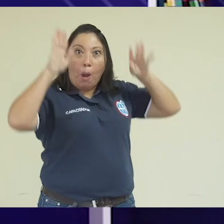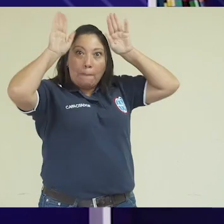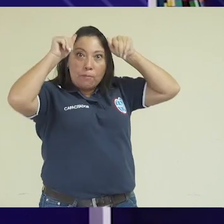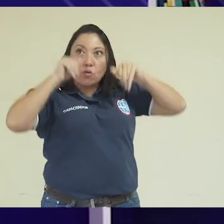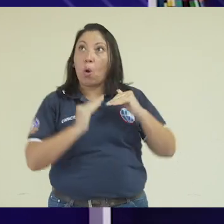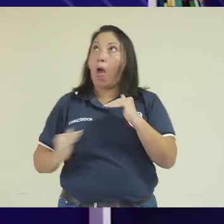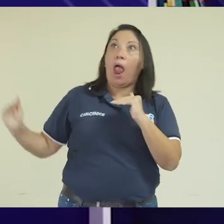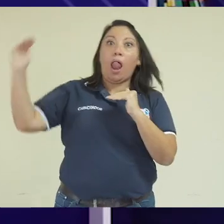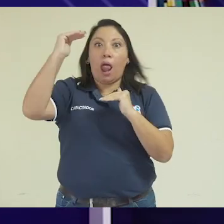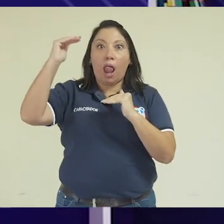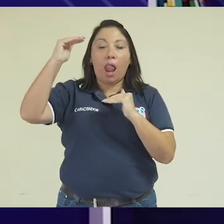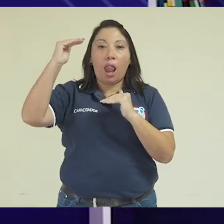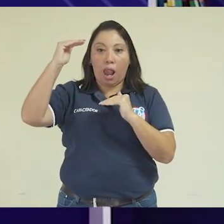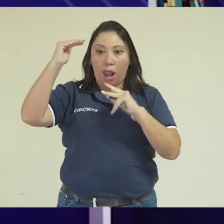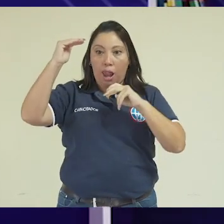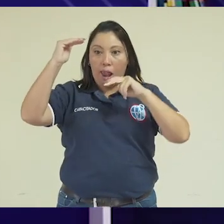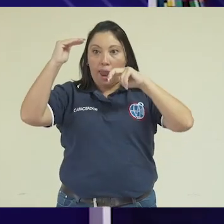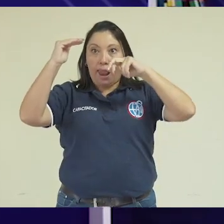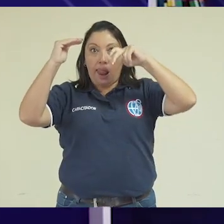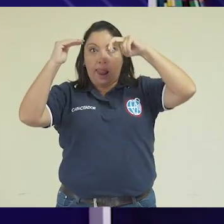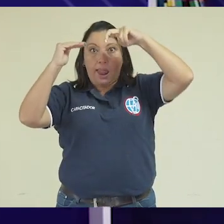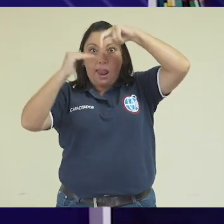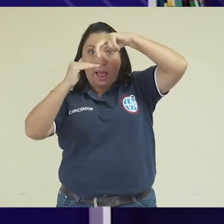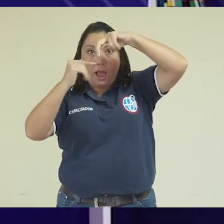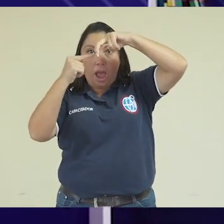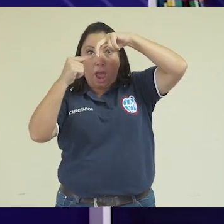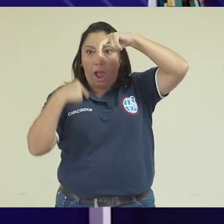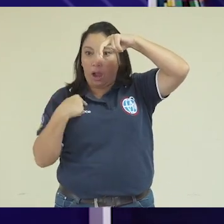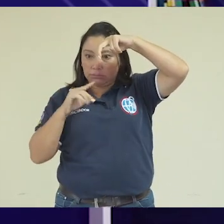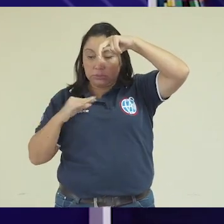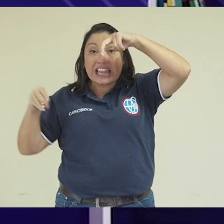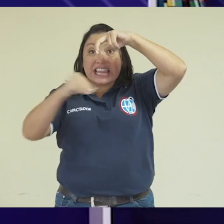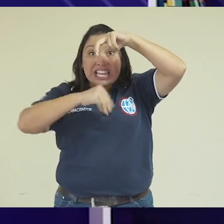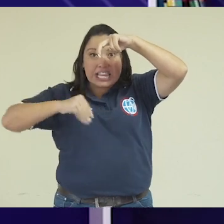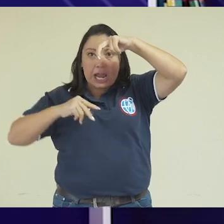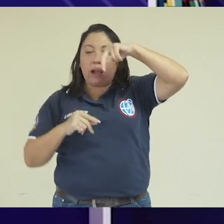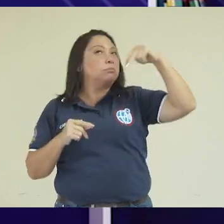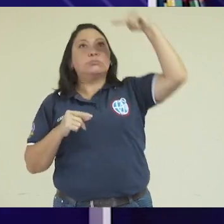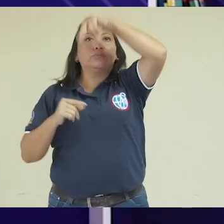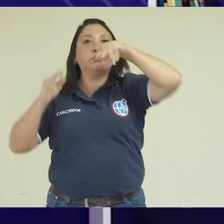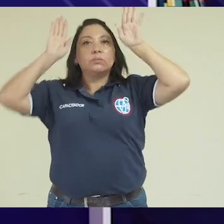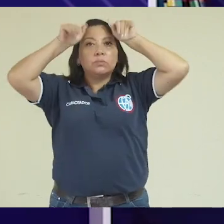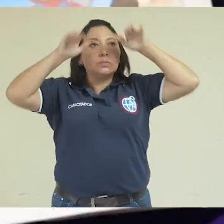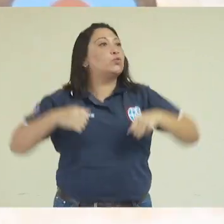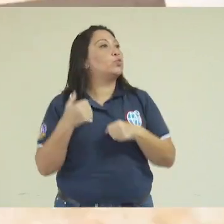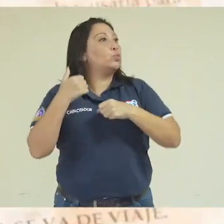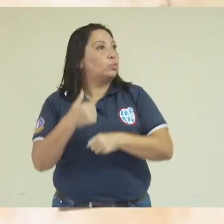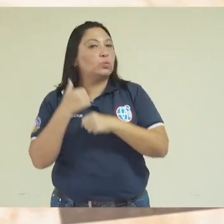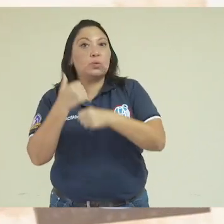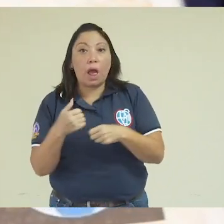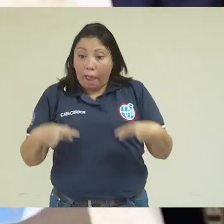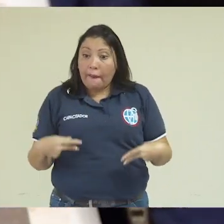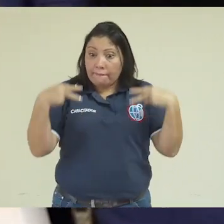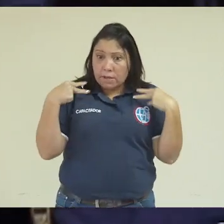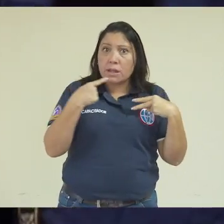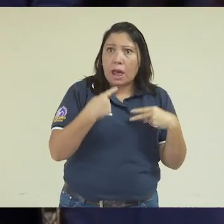el burro llegó hasta la boca del pozo. Pasó por encima del borde y salió trotando. La